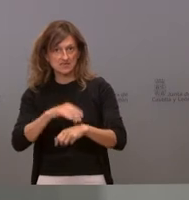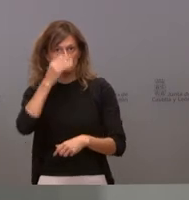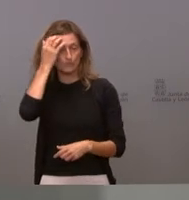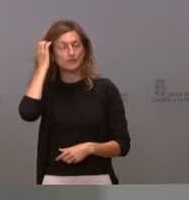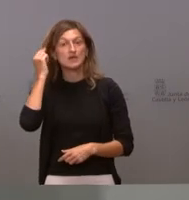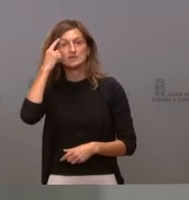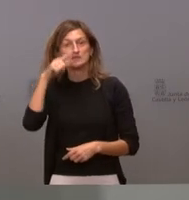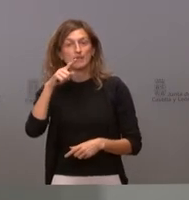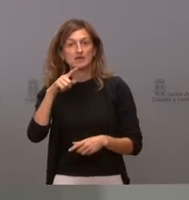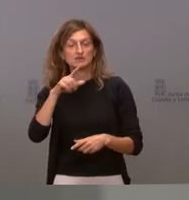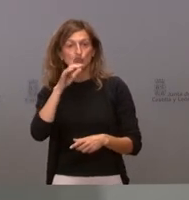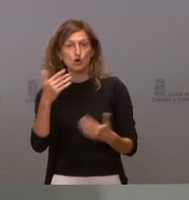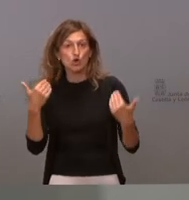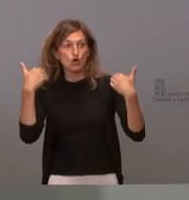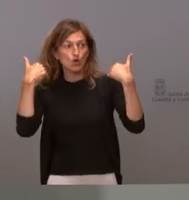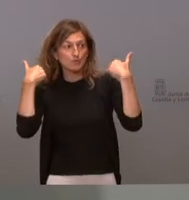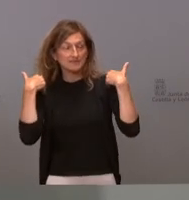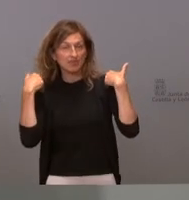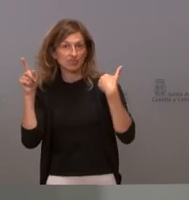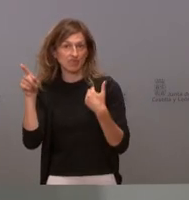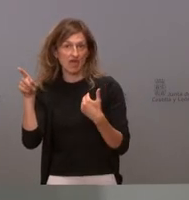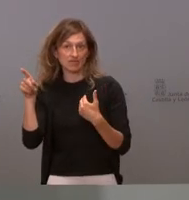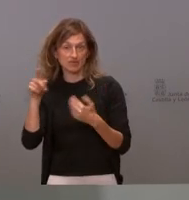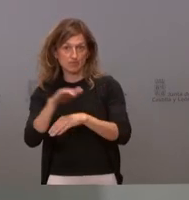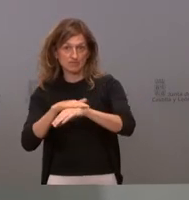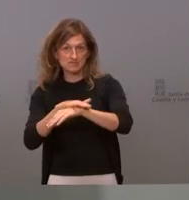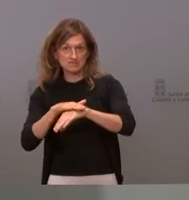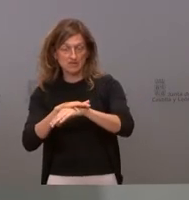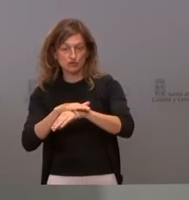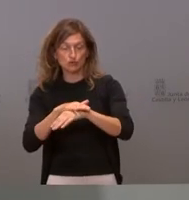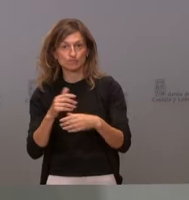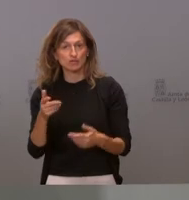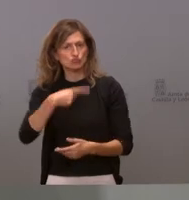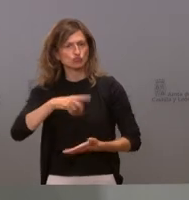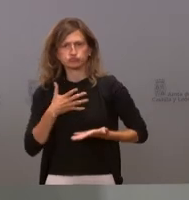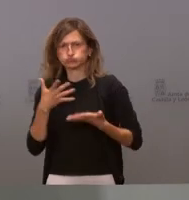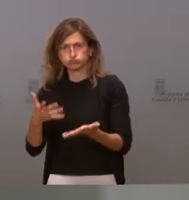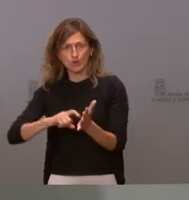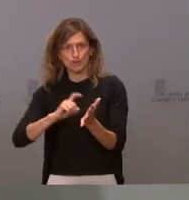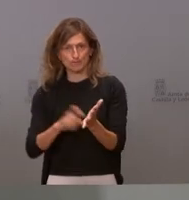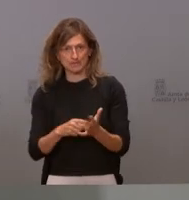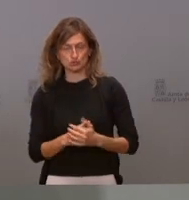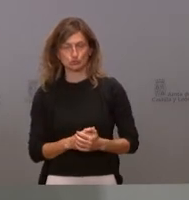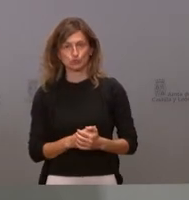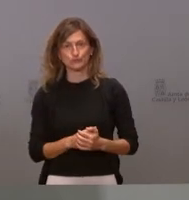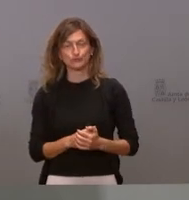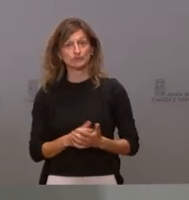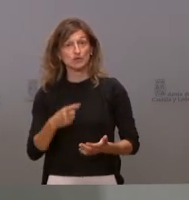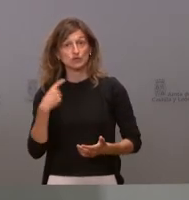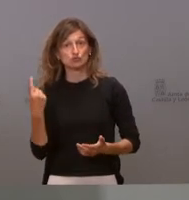es una cosa que depende como competencia exclusiva del ministerio nuestra predisposición es toda y nosotros lo que hemos hecho ha sido